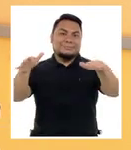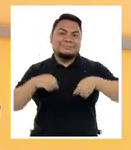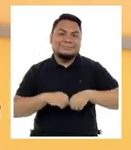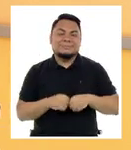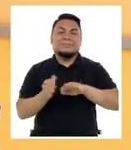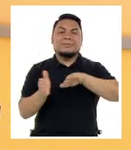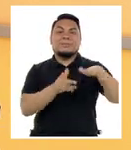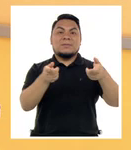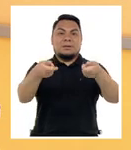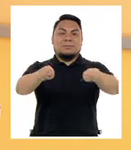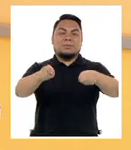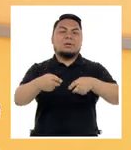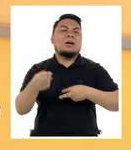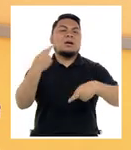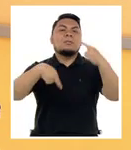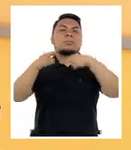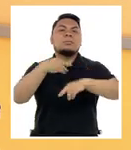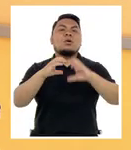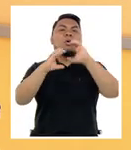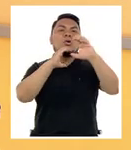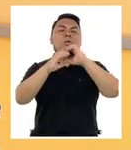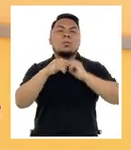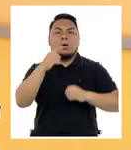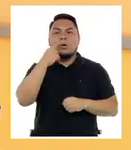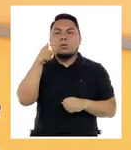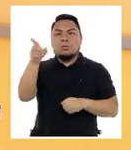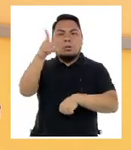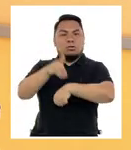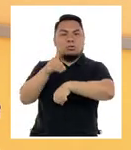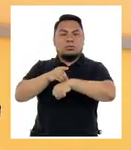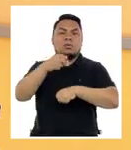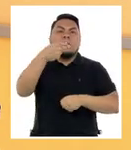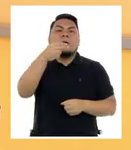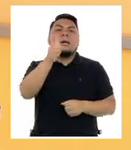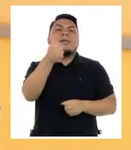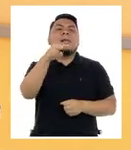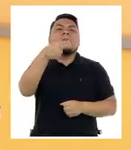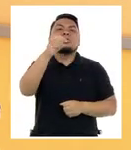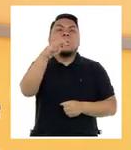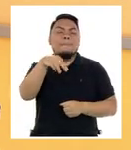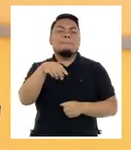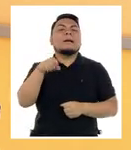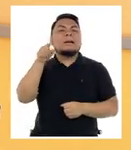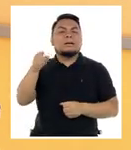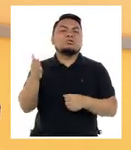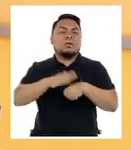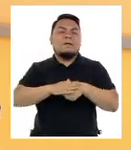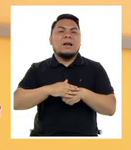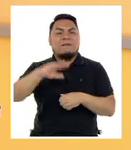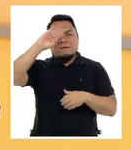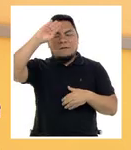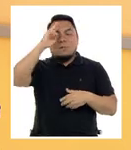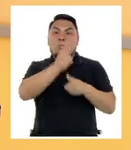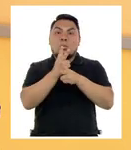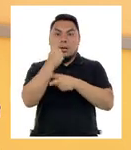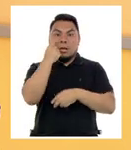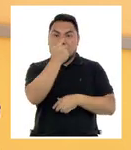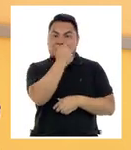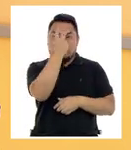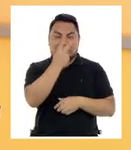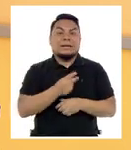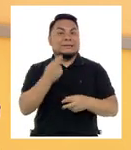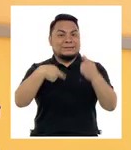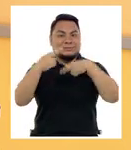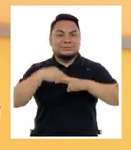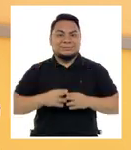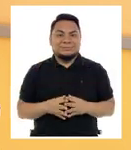realidad. Vamos a una pausa, amigos, y al volver conversaremos con el doctor Naum Sirineo sobre las enfermedades y cuidados